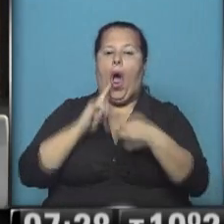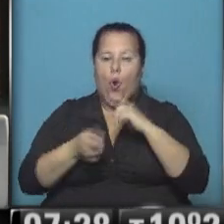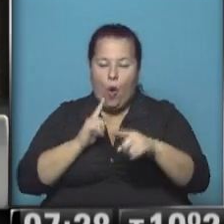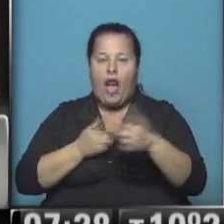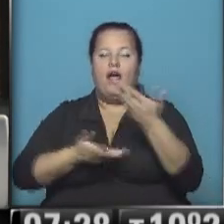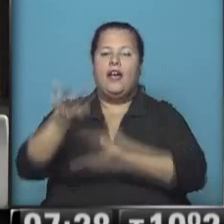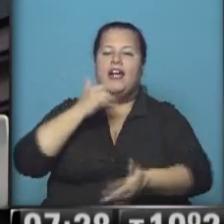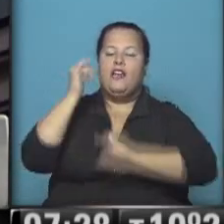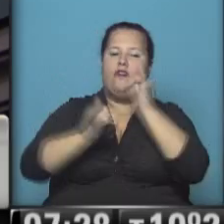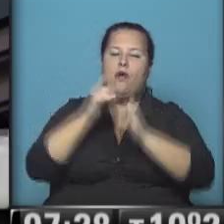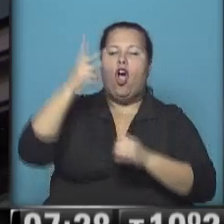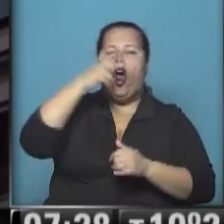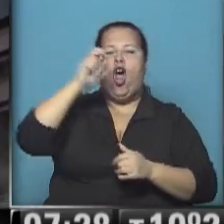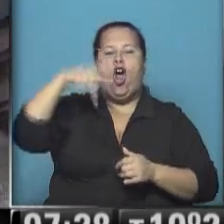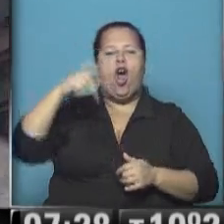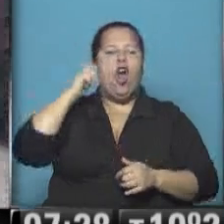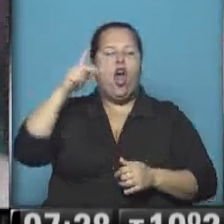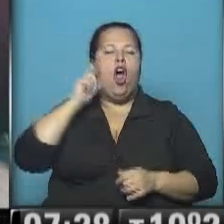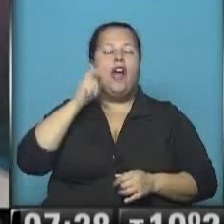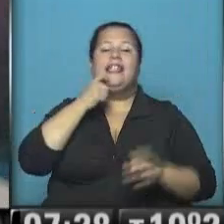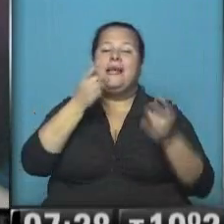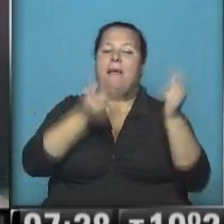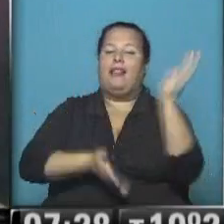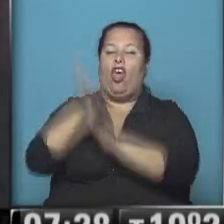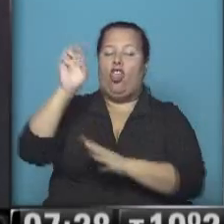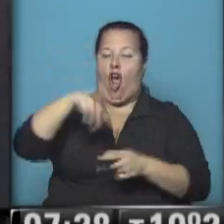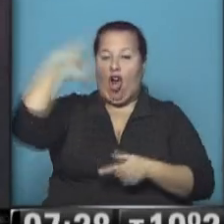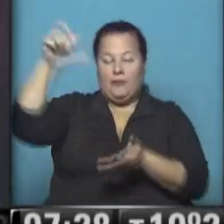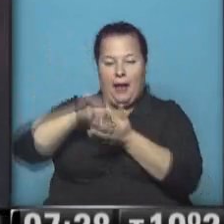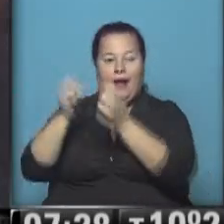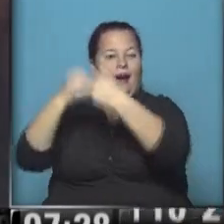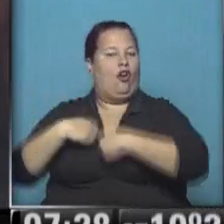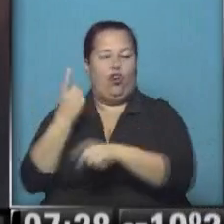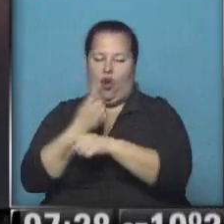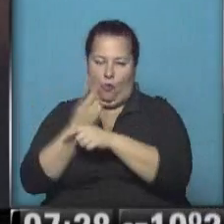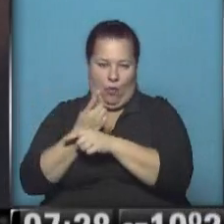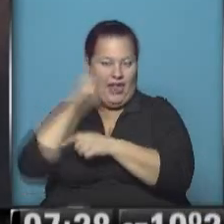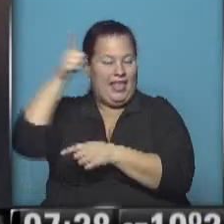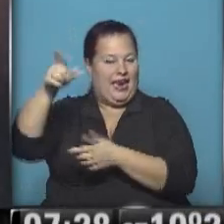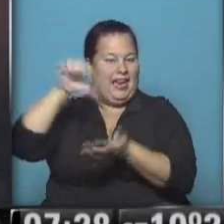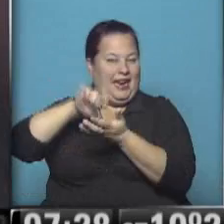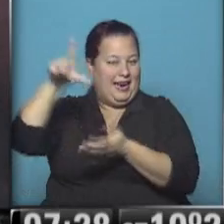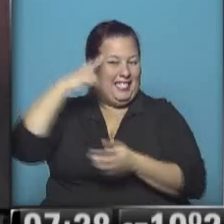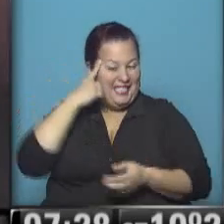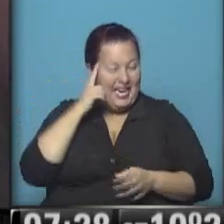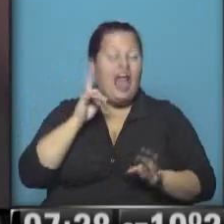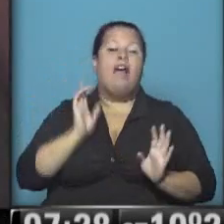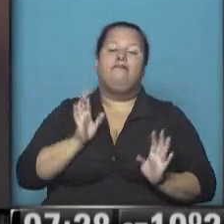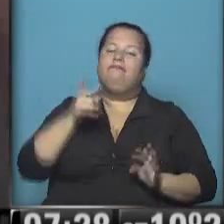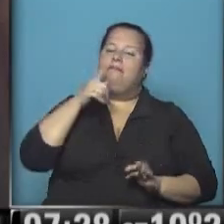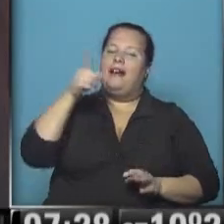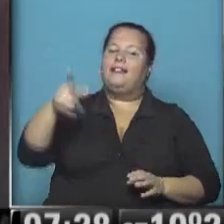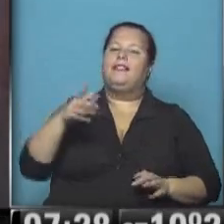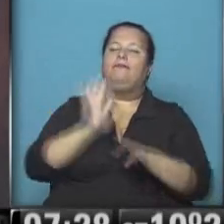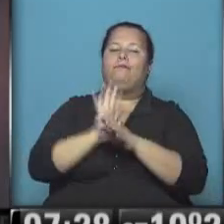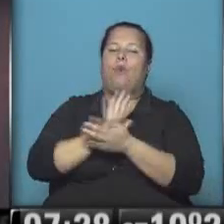intercambio de información con Hong Kong para evitar que quienes fugan dólares del país puedan ocultar su dinero en esa plaza financiera que evidentemente se